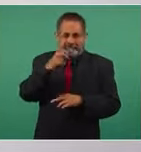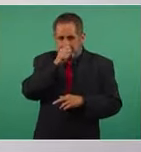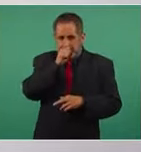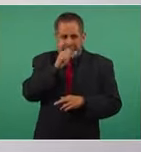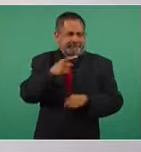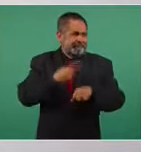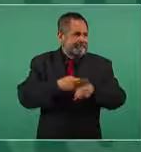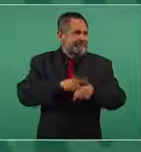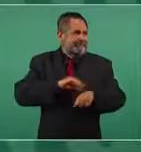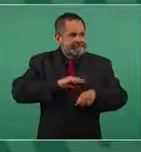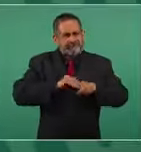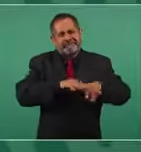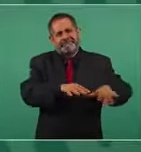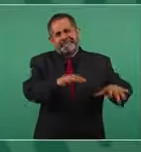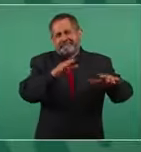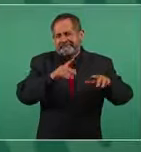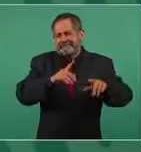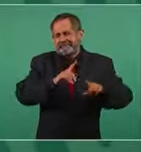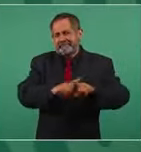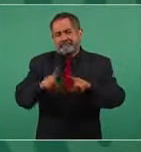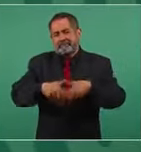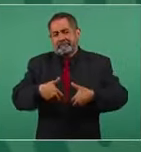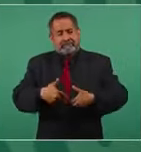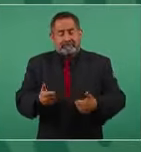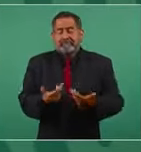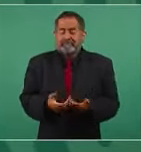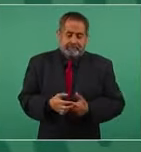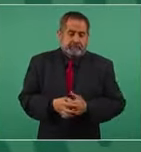pandemias y el hambre